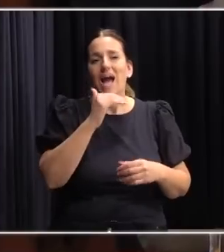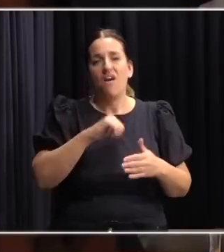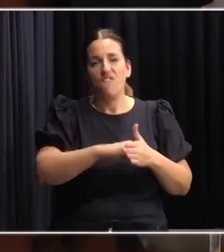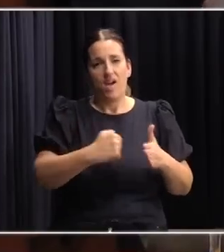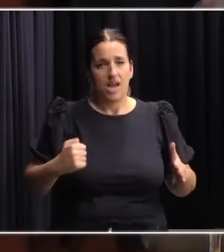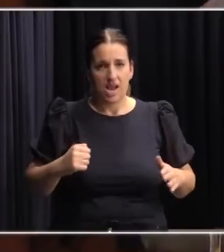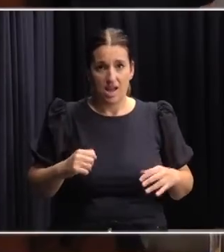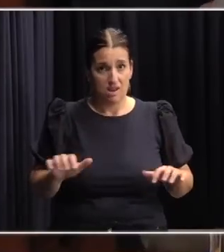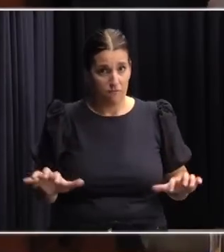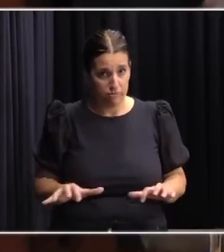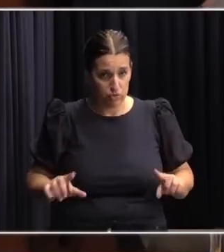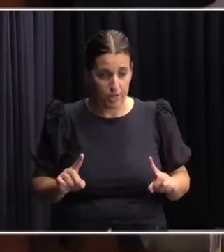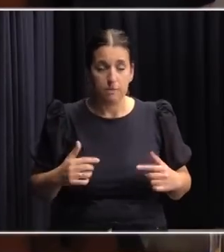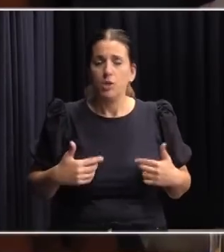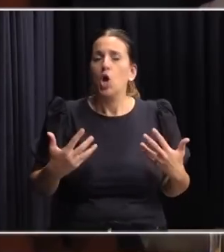No quiero ser